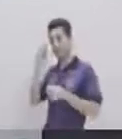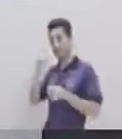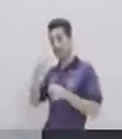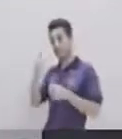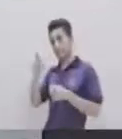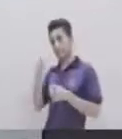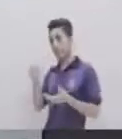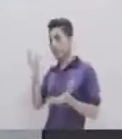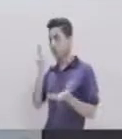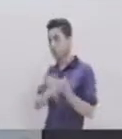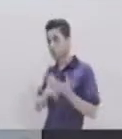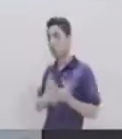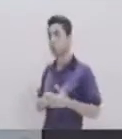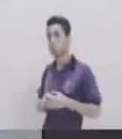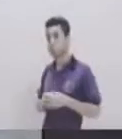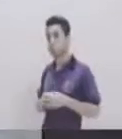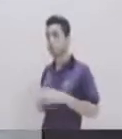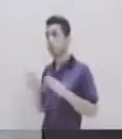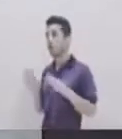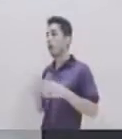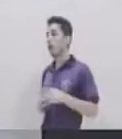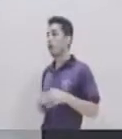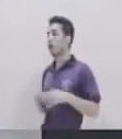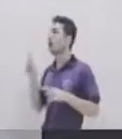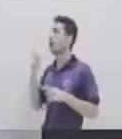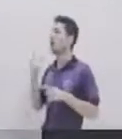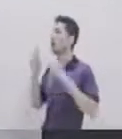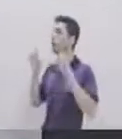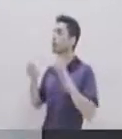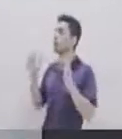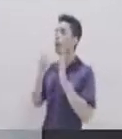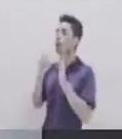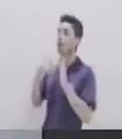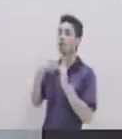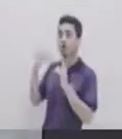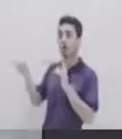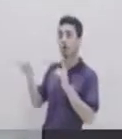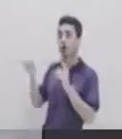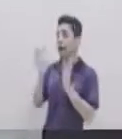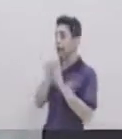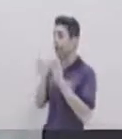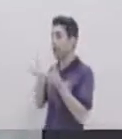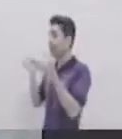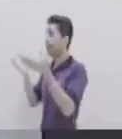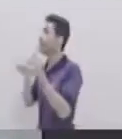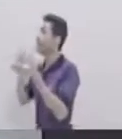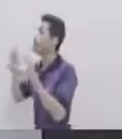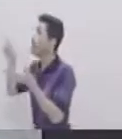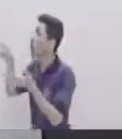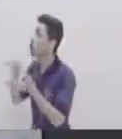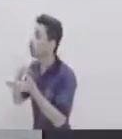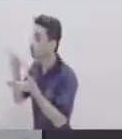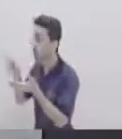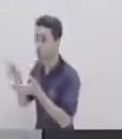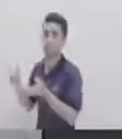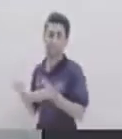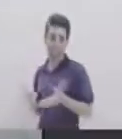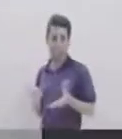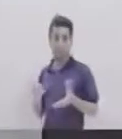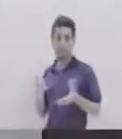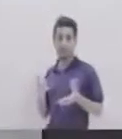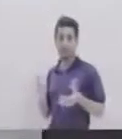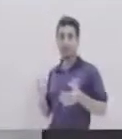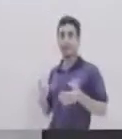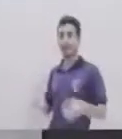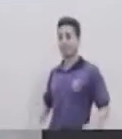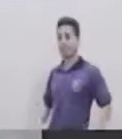Ajá Vas a confirmar Cuál es la persona ¿Cuál contacto? Para que pregunten por ella Al hacer la entrega La dirección